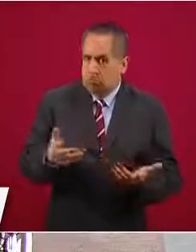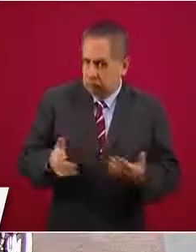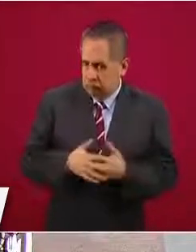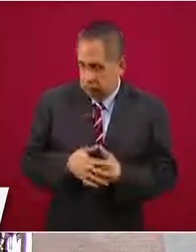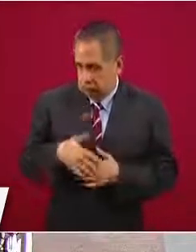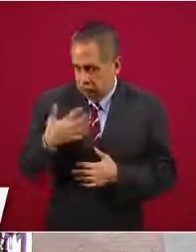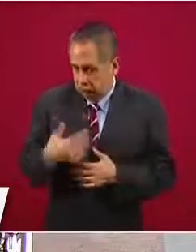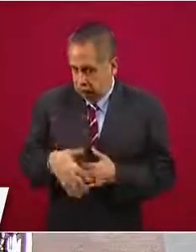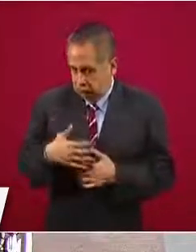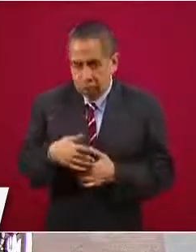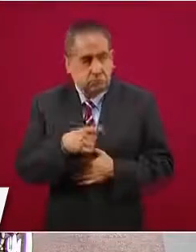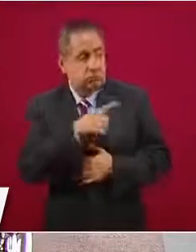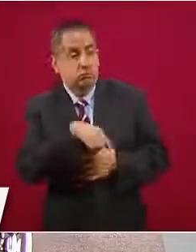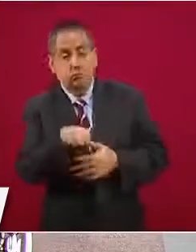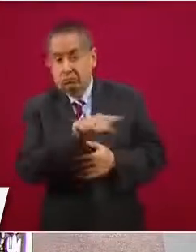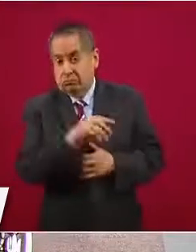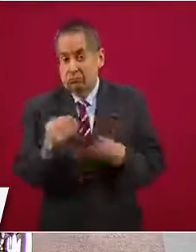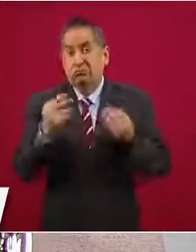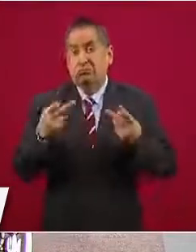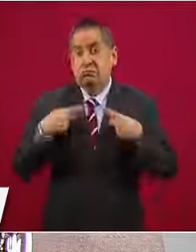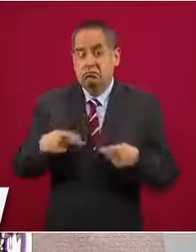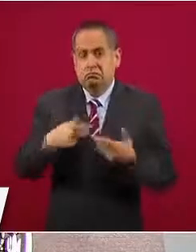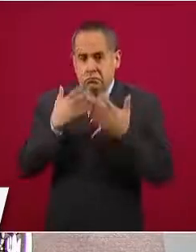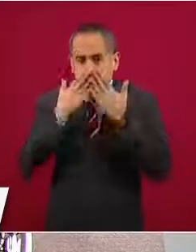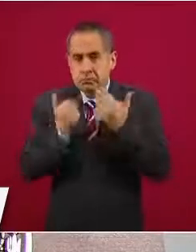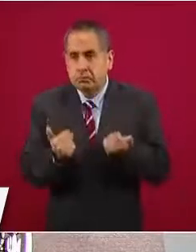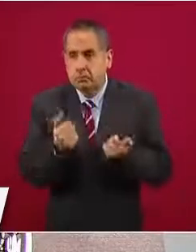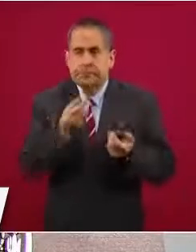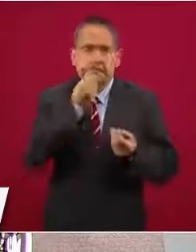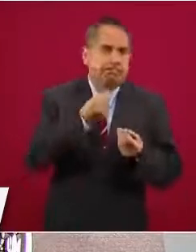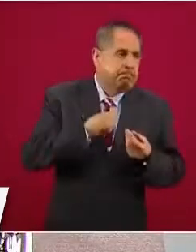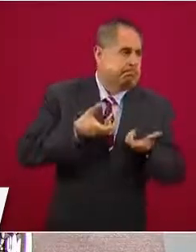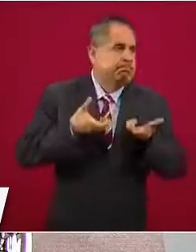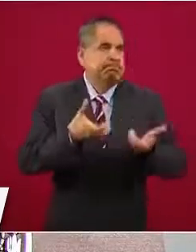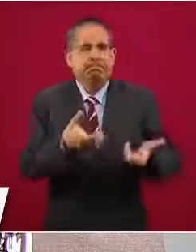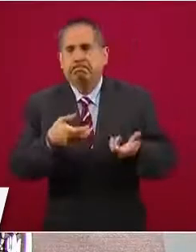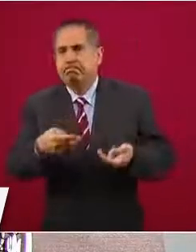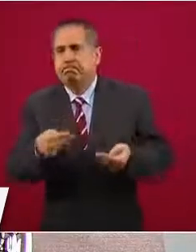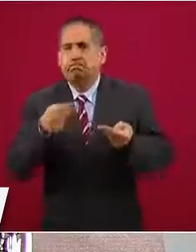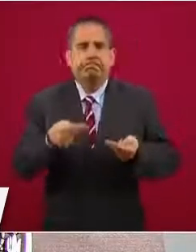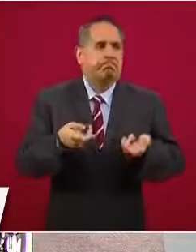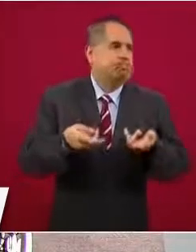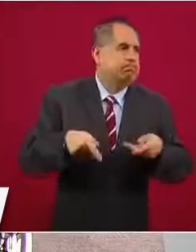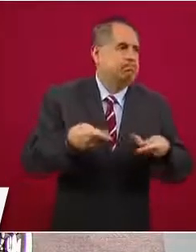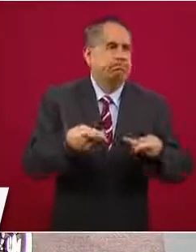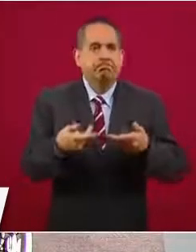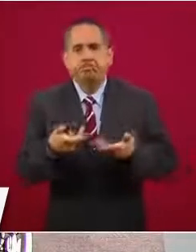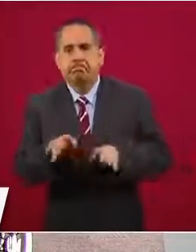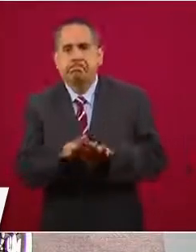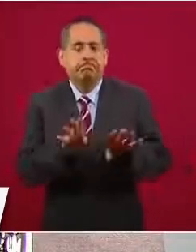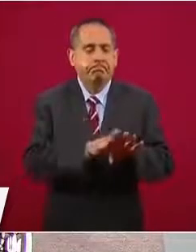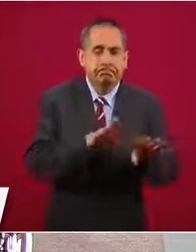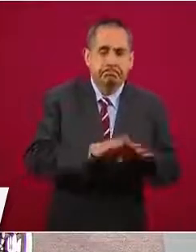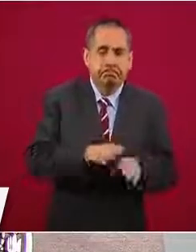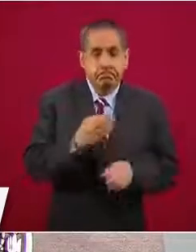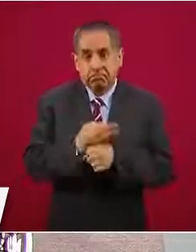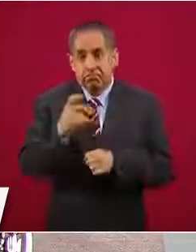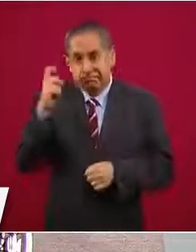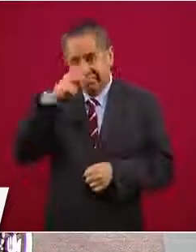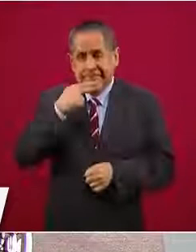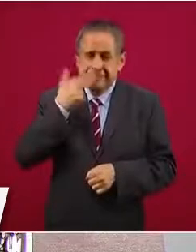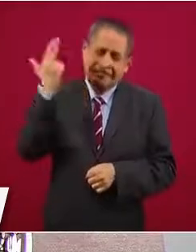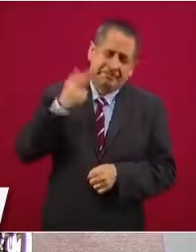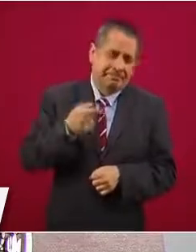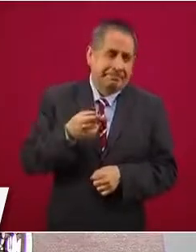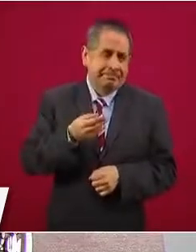tiene que salir a la calle ahora arriesgando su vida